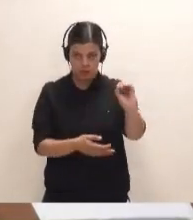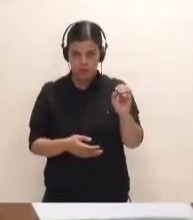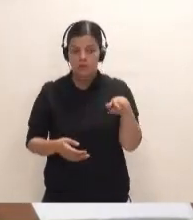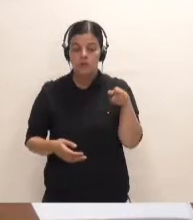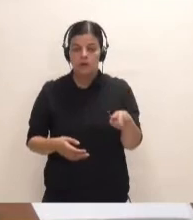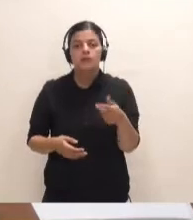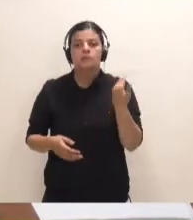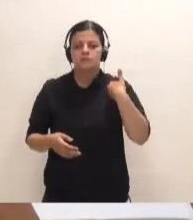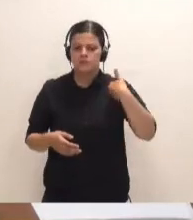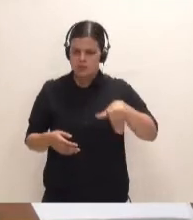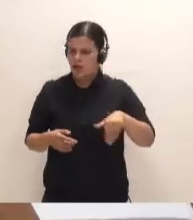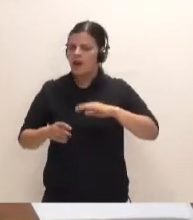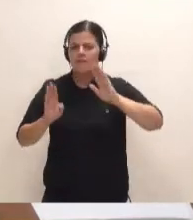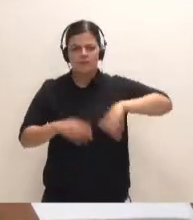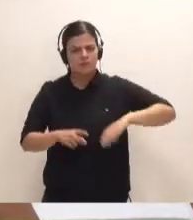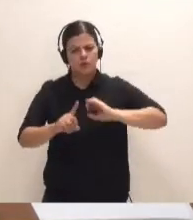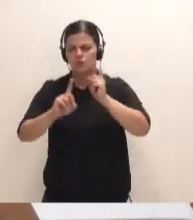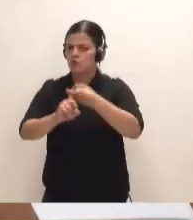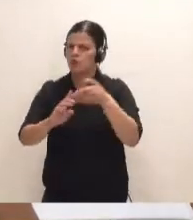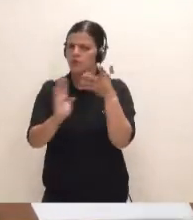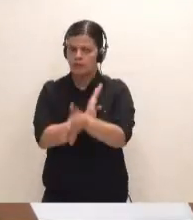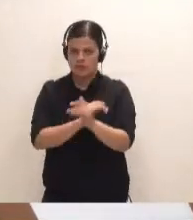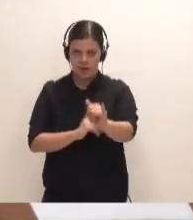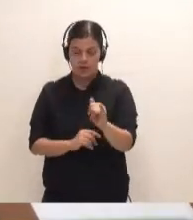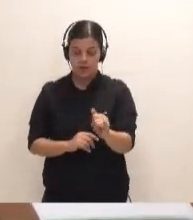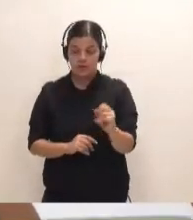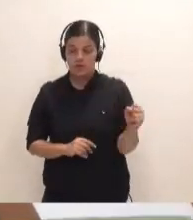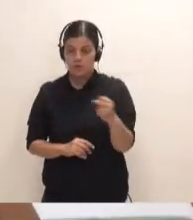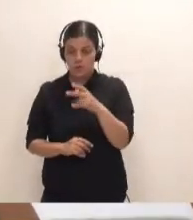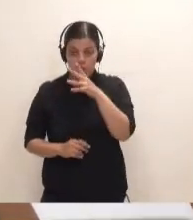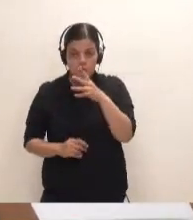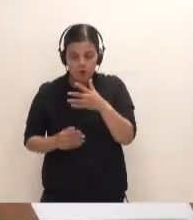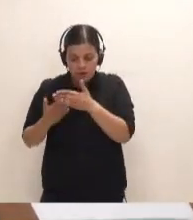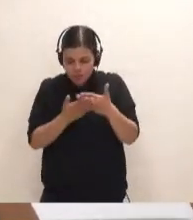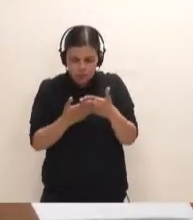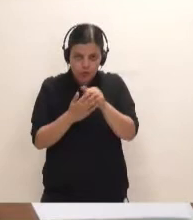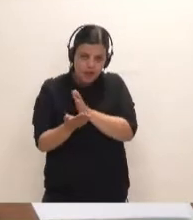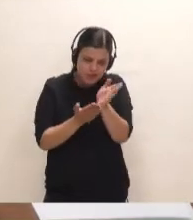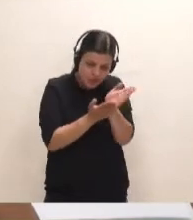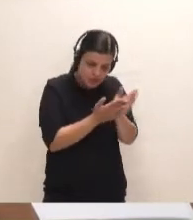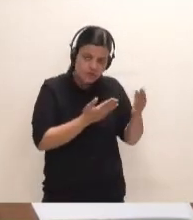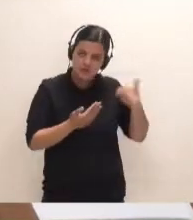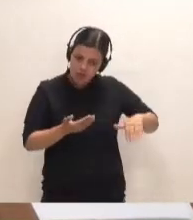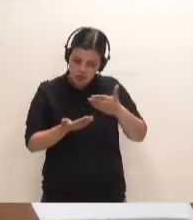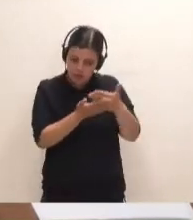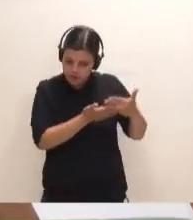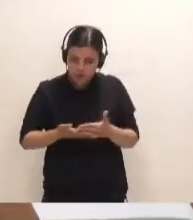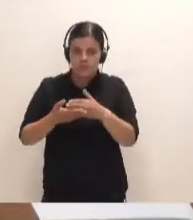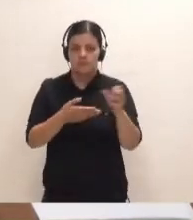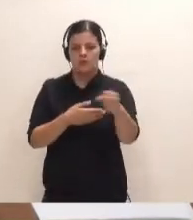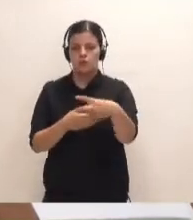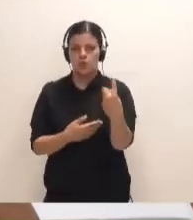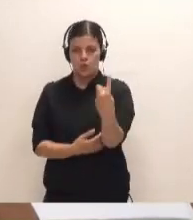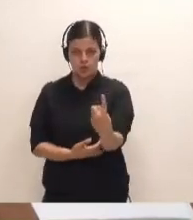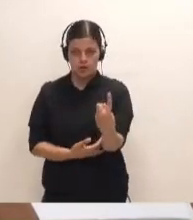finalmente a una solución definitiva, resultado de todo ese estudio de alternativas, pero que hoy